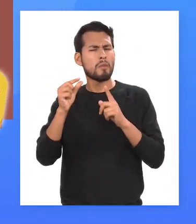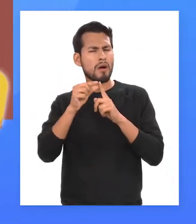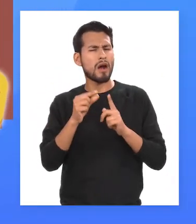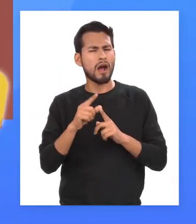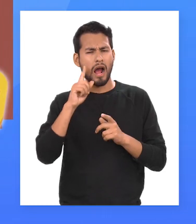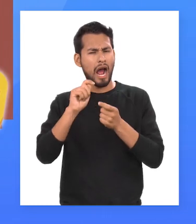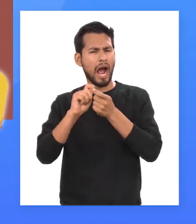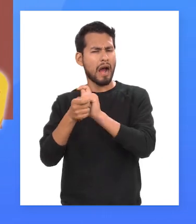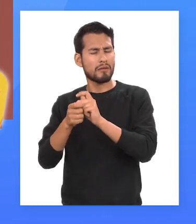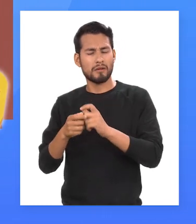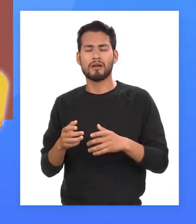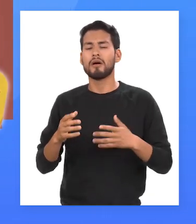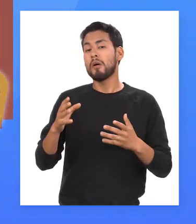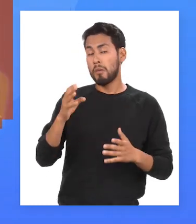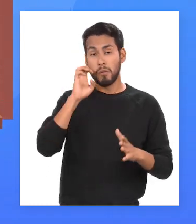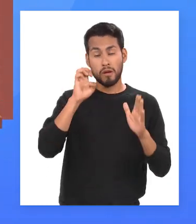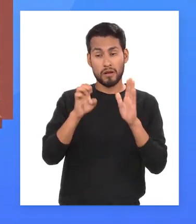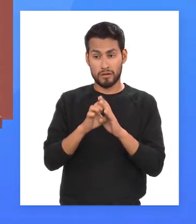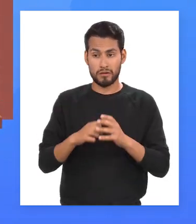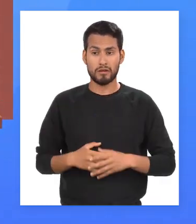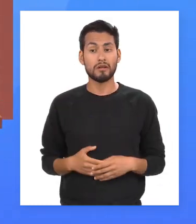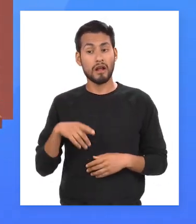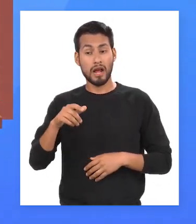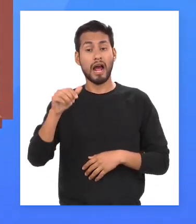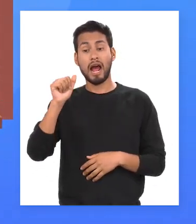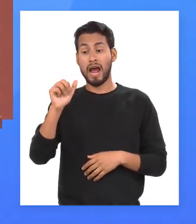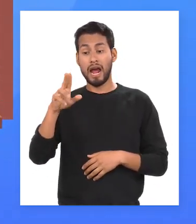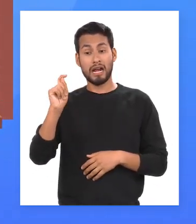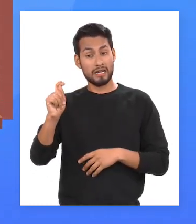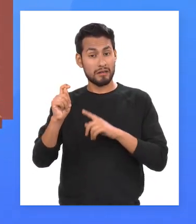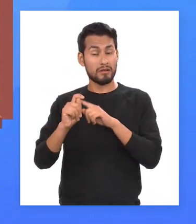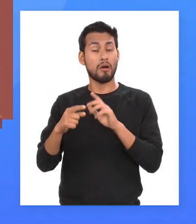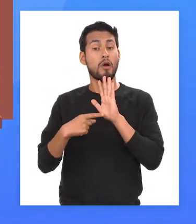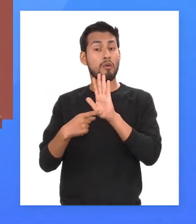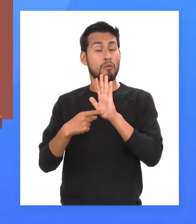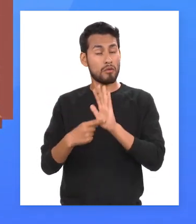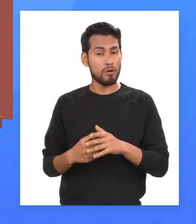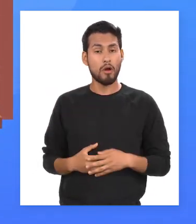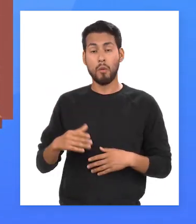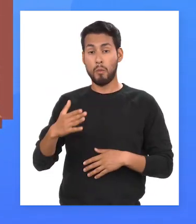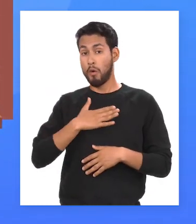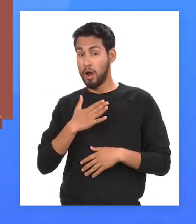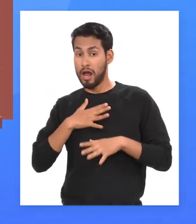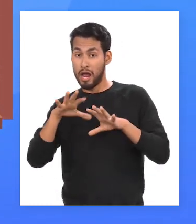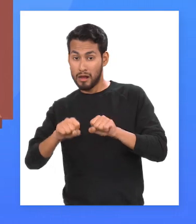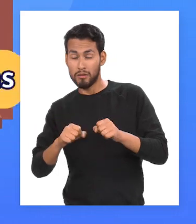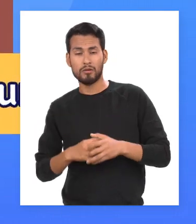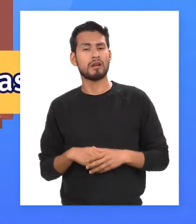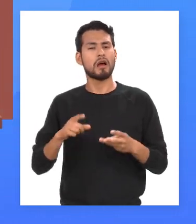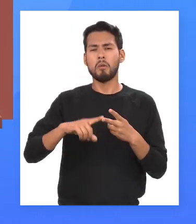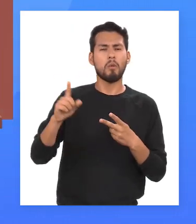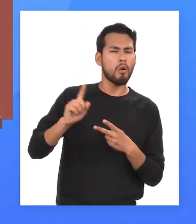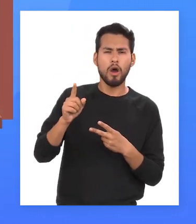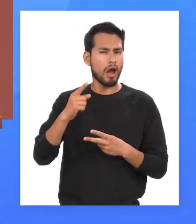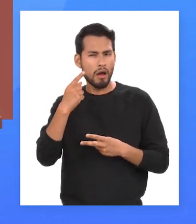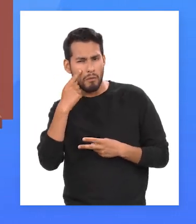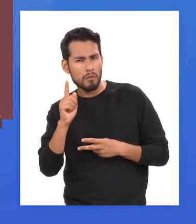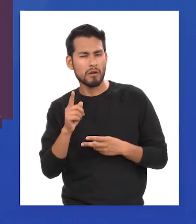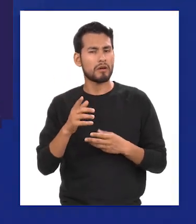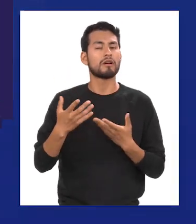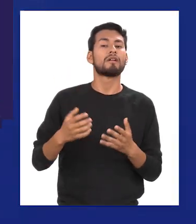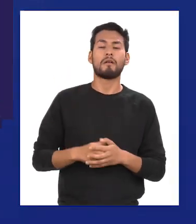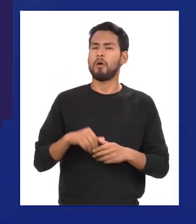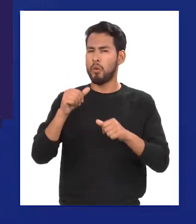como modificadores directos? Pueden ser los determinantes como artículo, demostrativo, posesivo, indefinido, numeral.